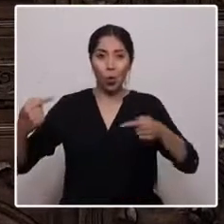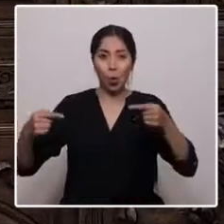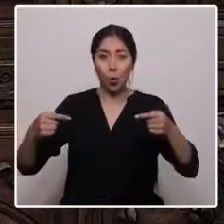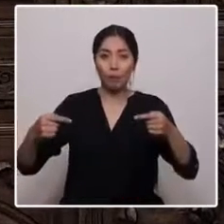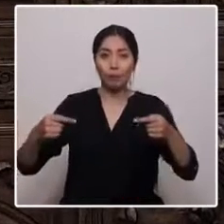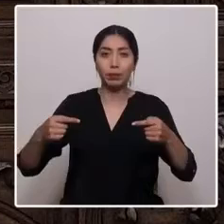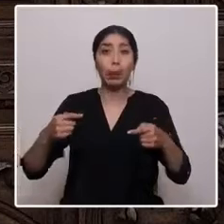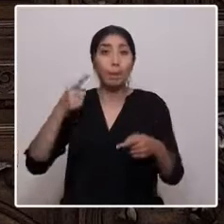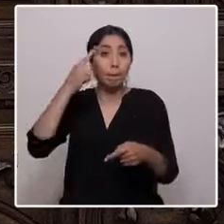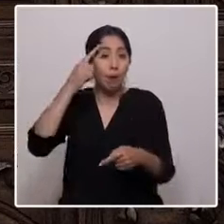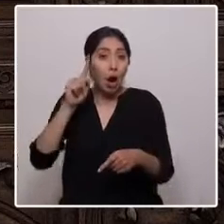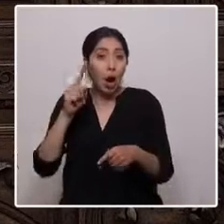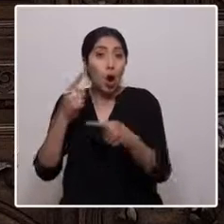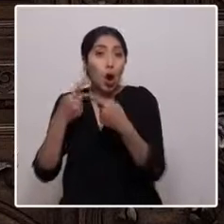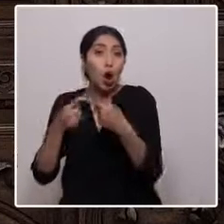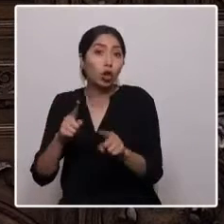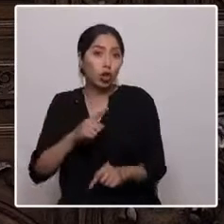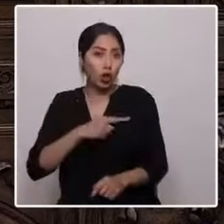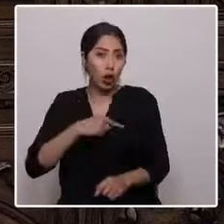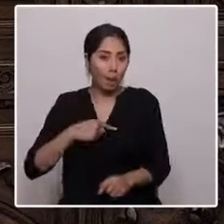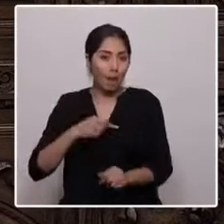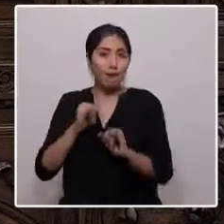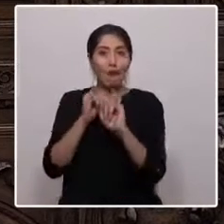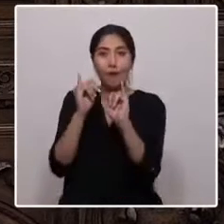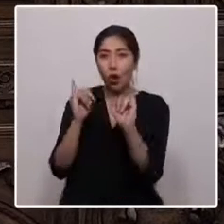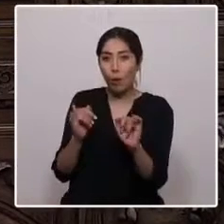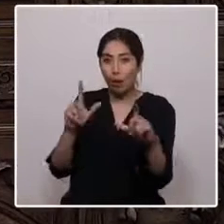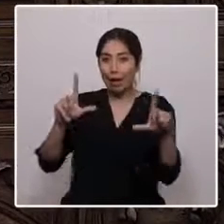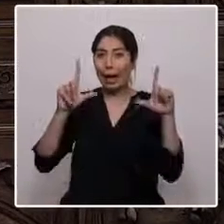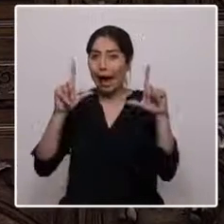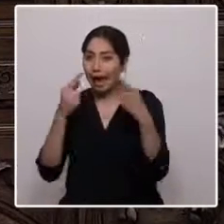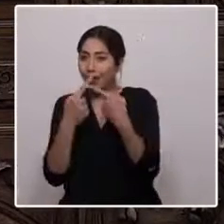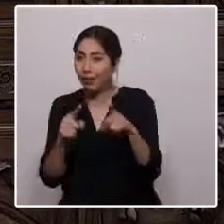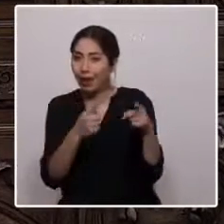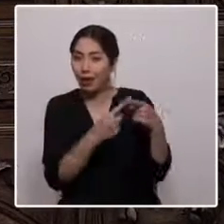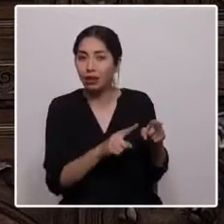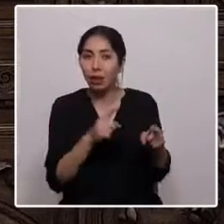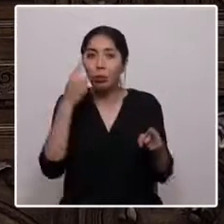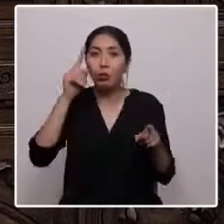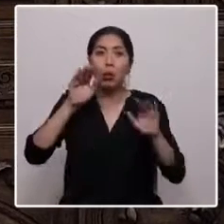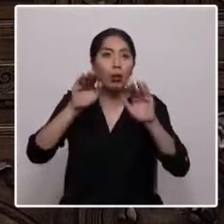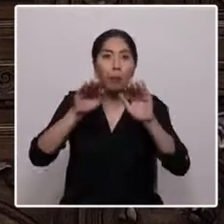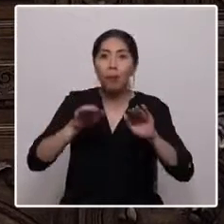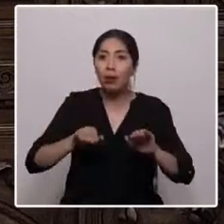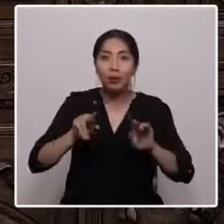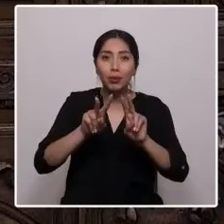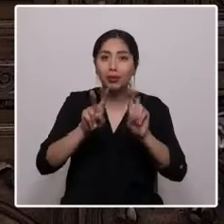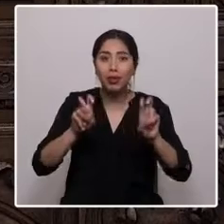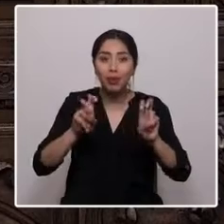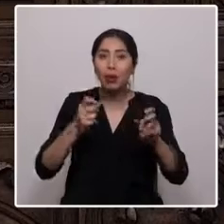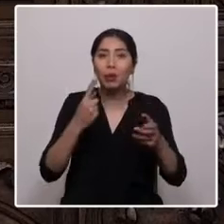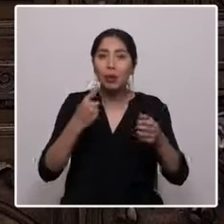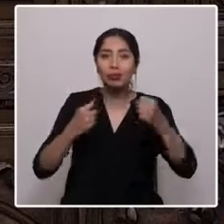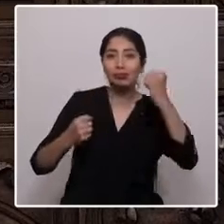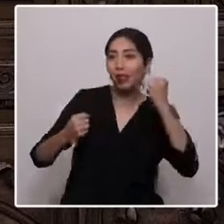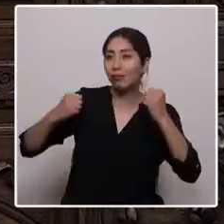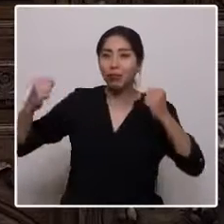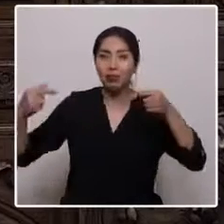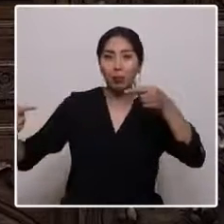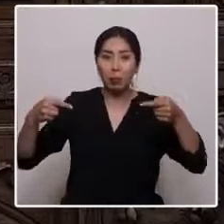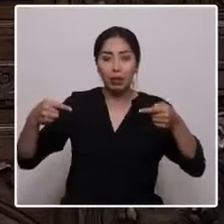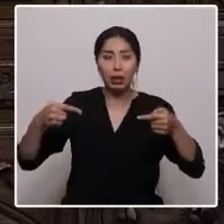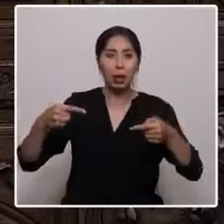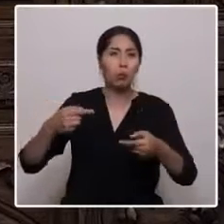otros nombres, formas, esloganes y caras, pero con el mismo contenido de fondo que tanto daño le hicieron en el